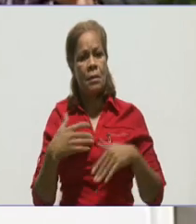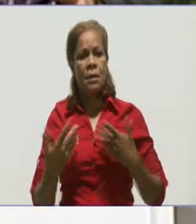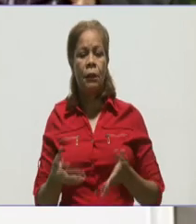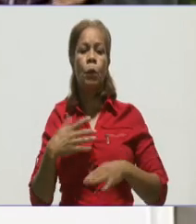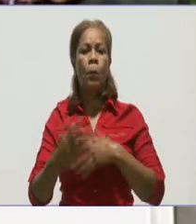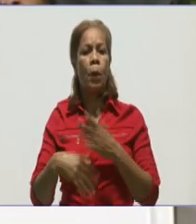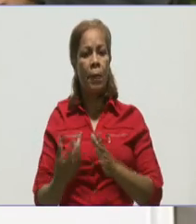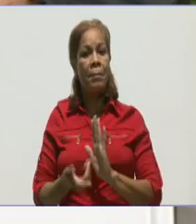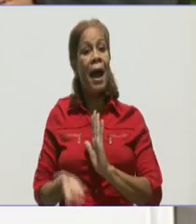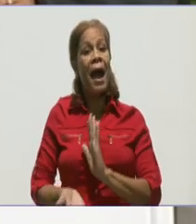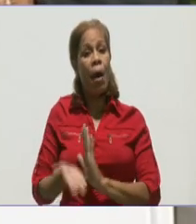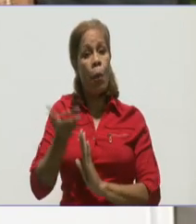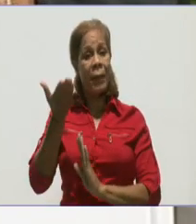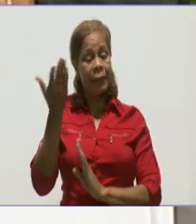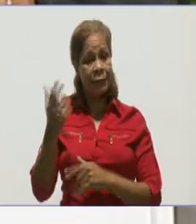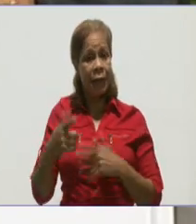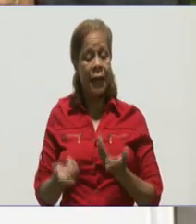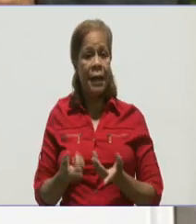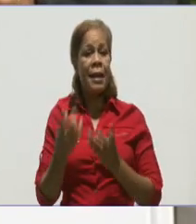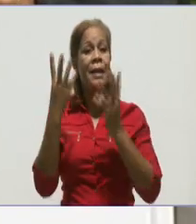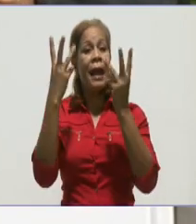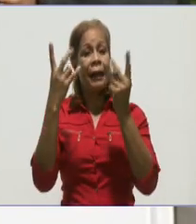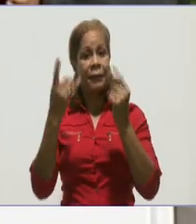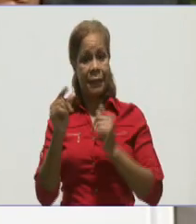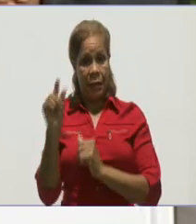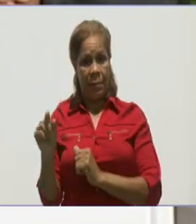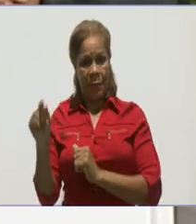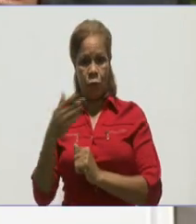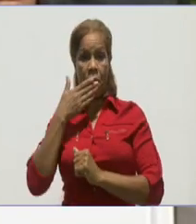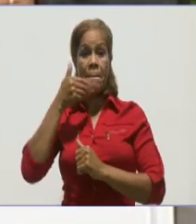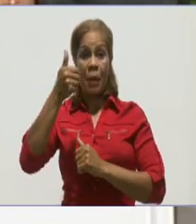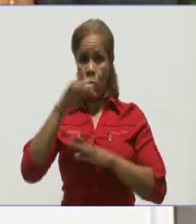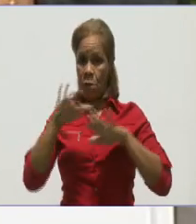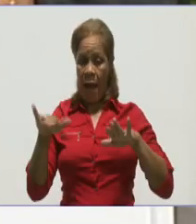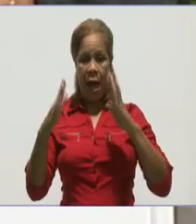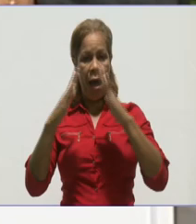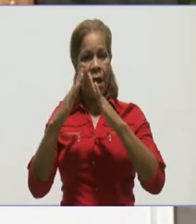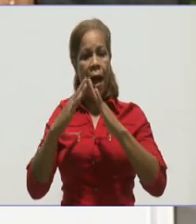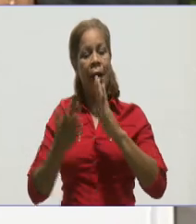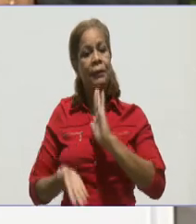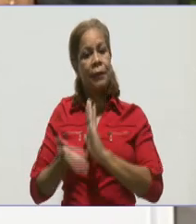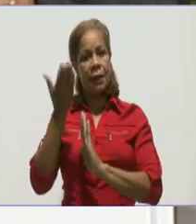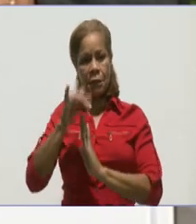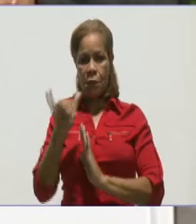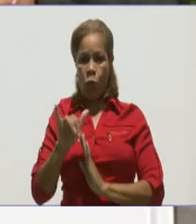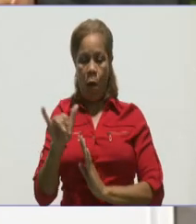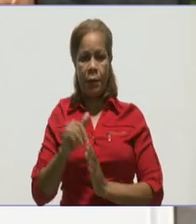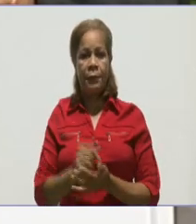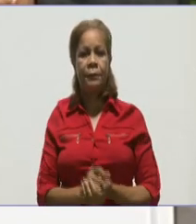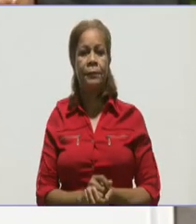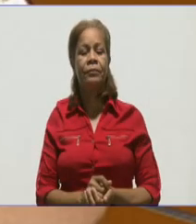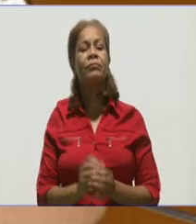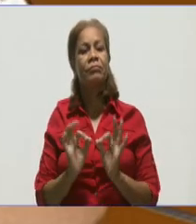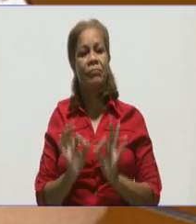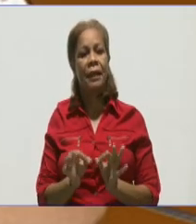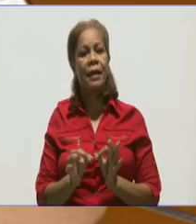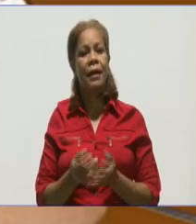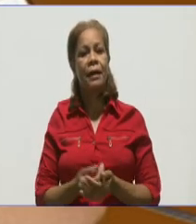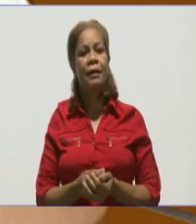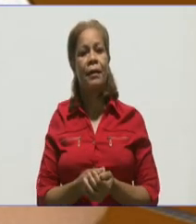aumenta la cantidad de personas en recuperación y aumenta también las saltas médicas. Así es, realmente